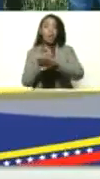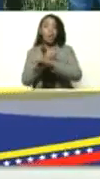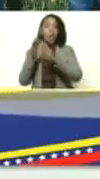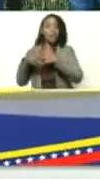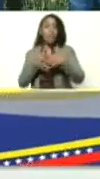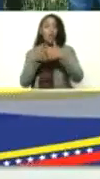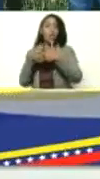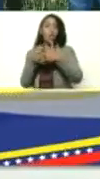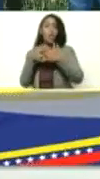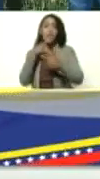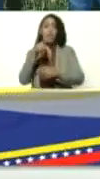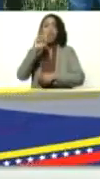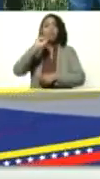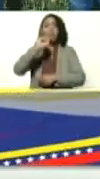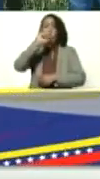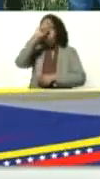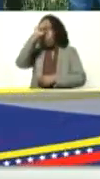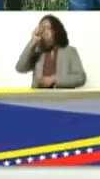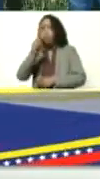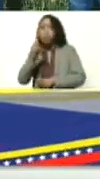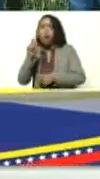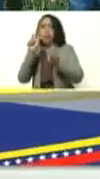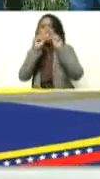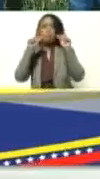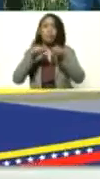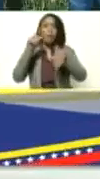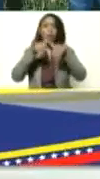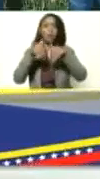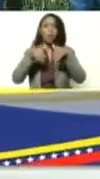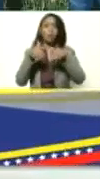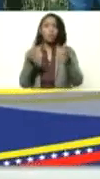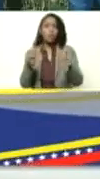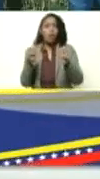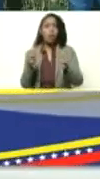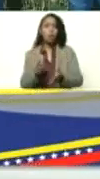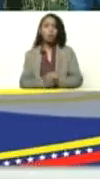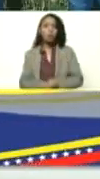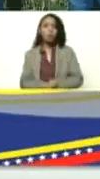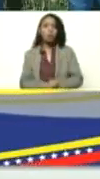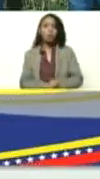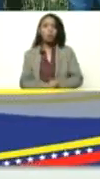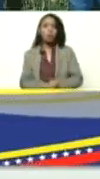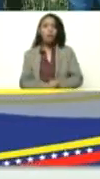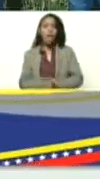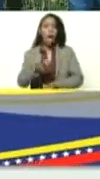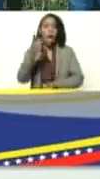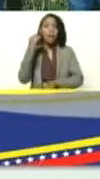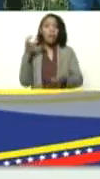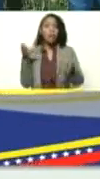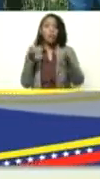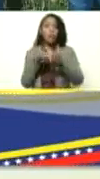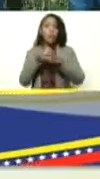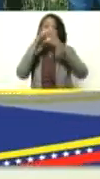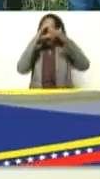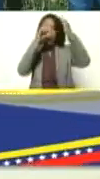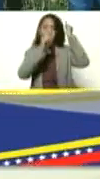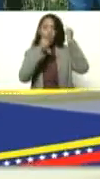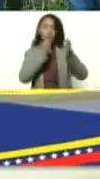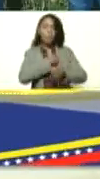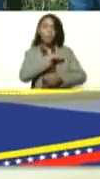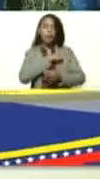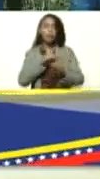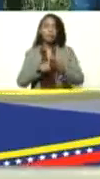Estados Unidos sí reconoció el sistema electoral y el triunfo ayer se reunieron el canciller de España